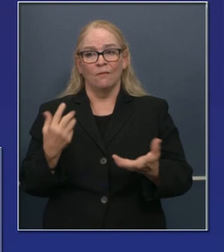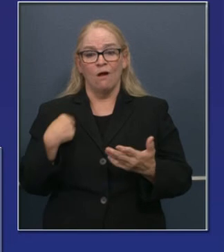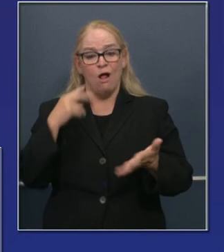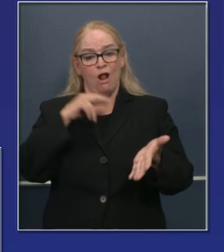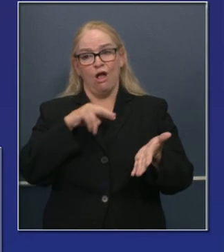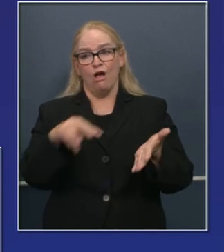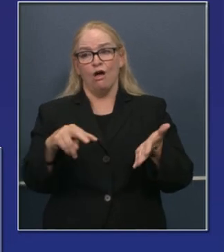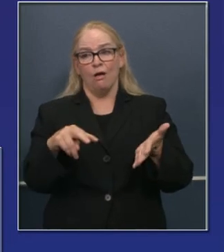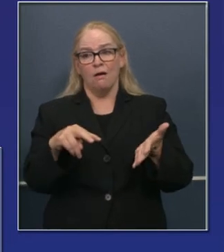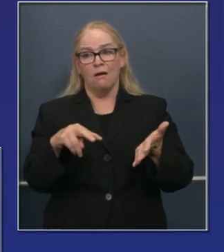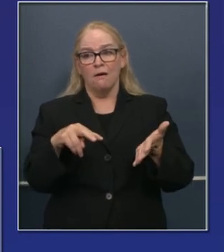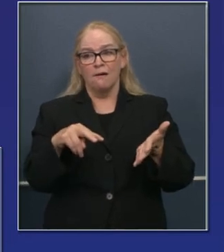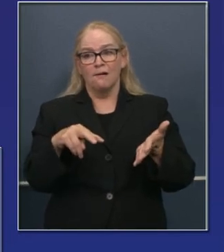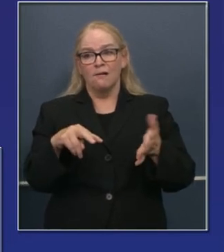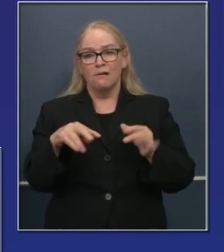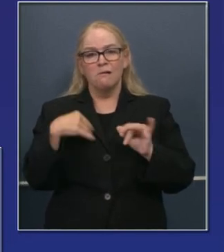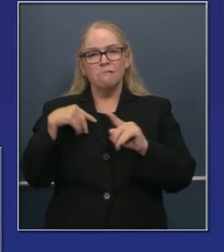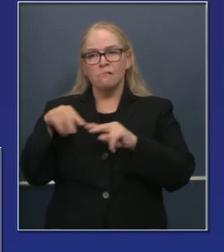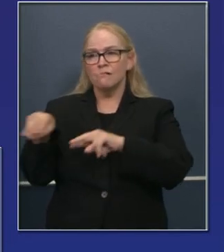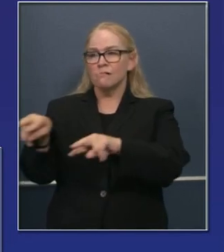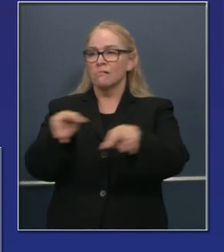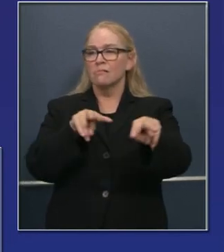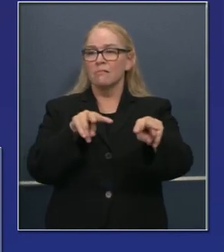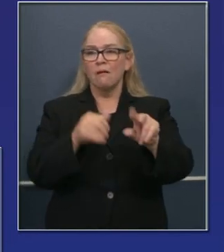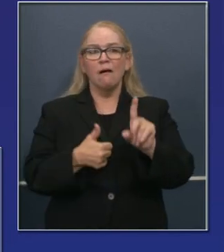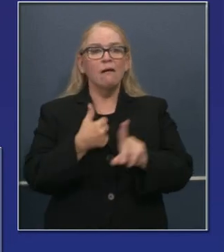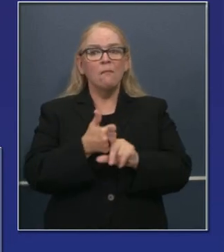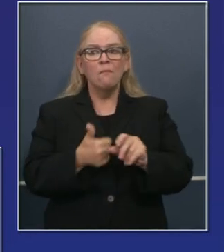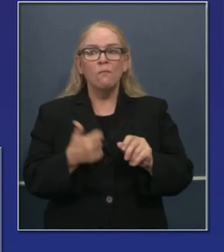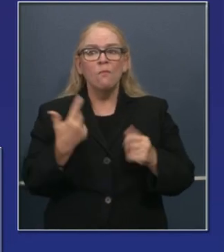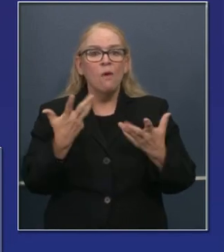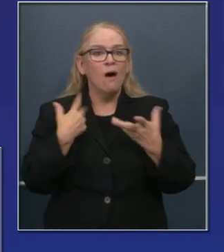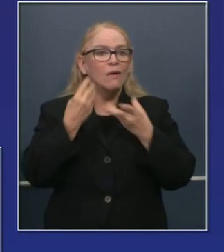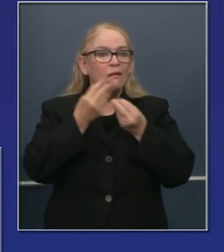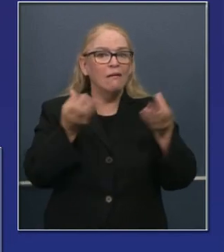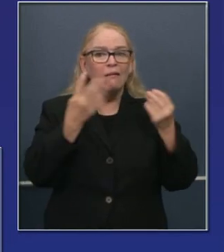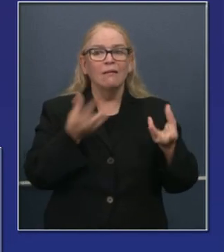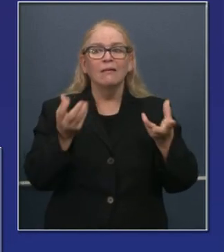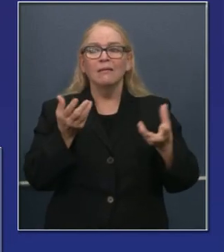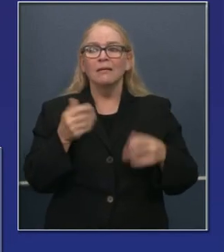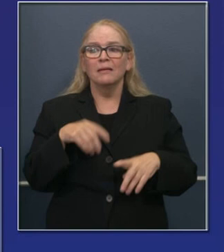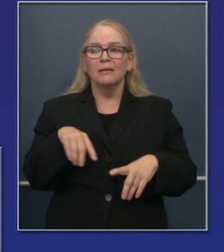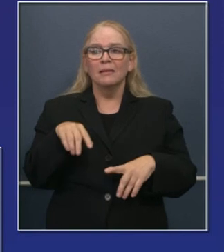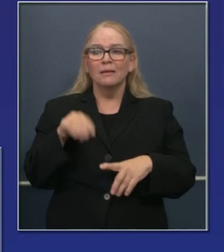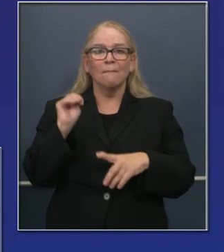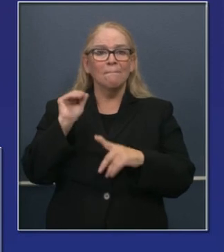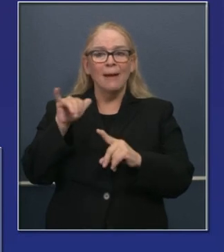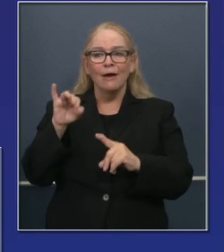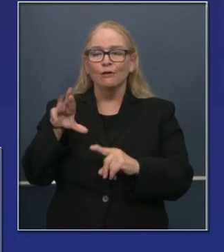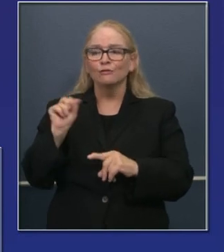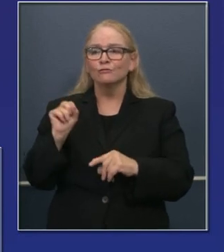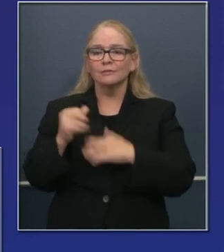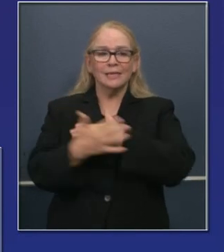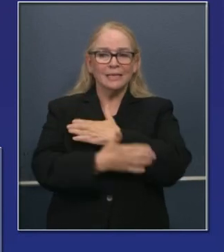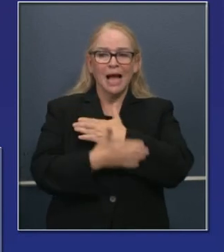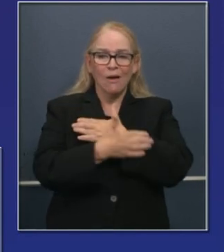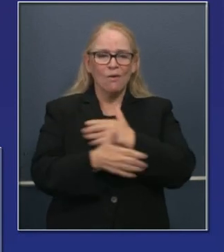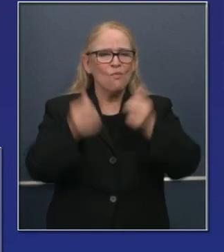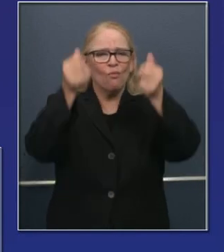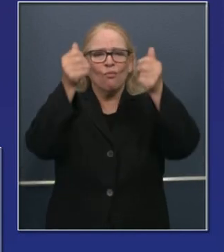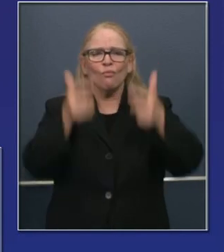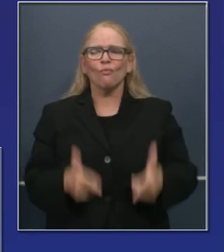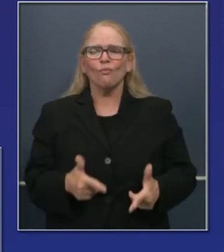Eso es fundamental. Y quiero reconocer, trabajando con muchos alcaldes, representantes del condado, hay un enfoque